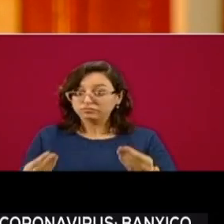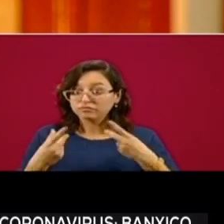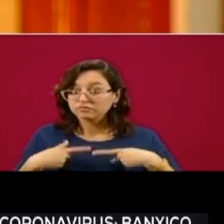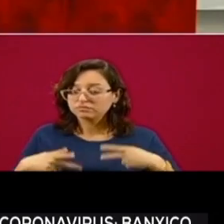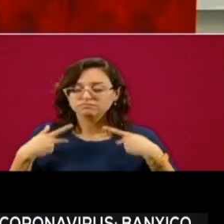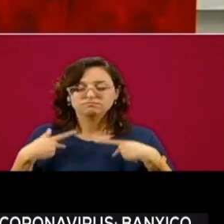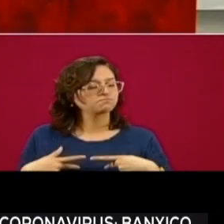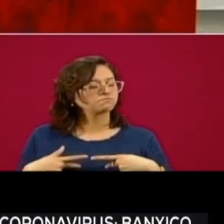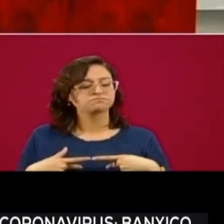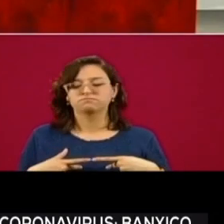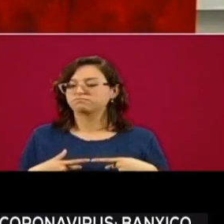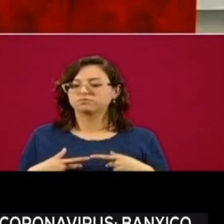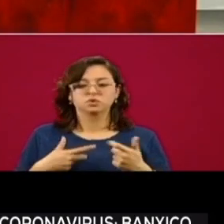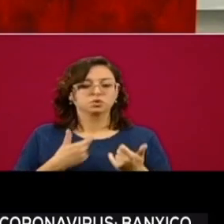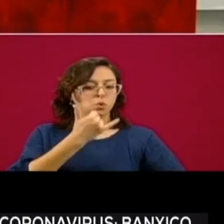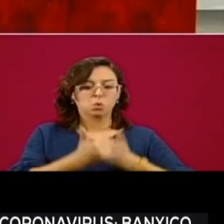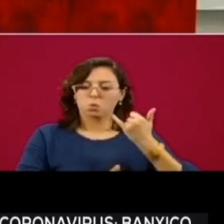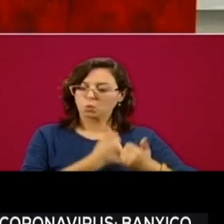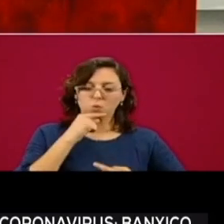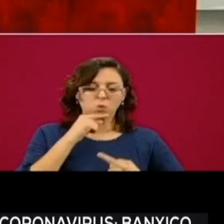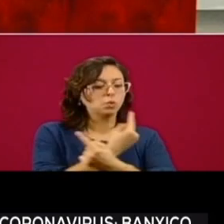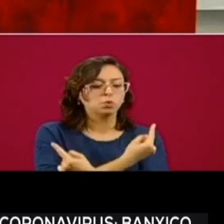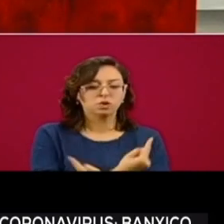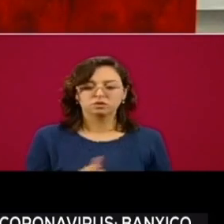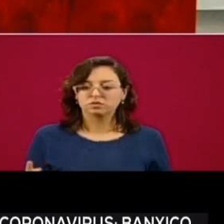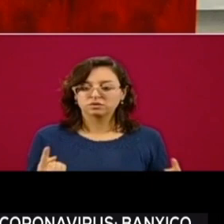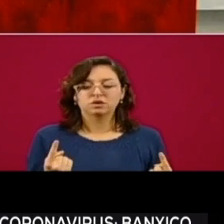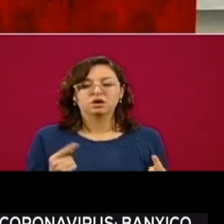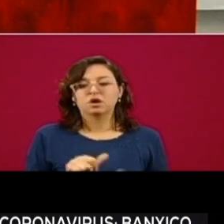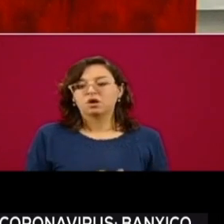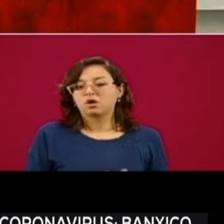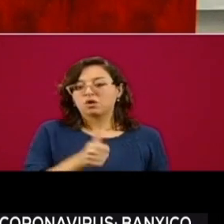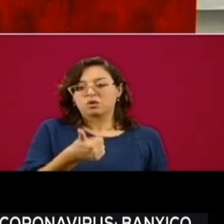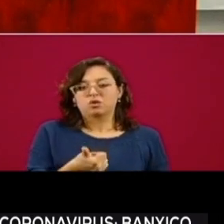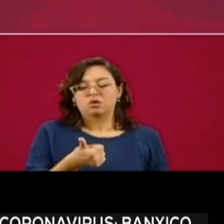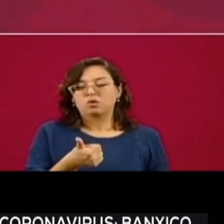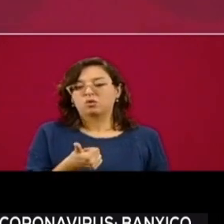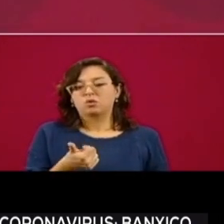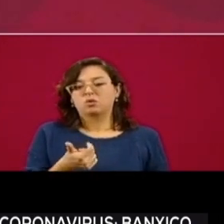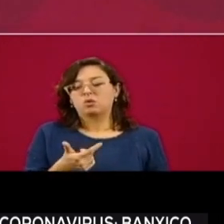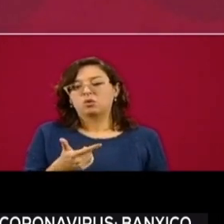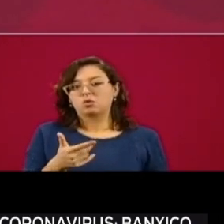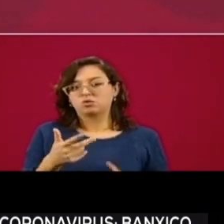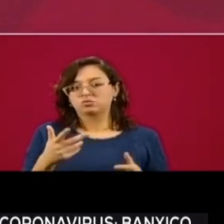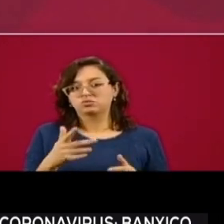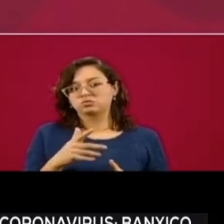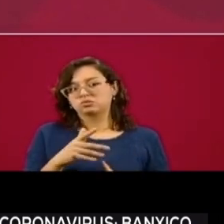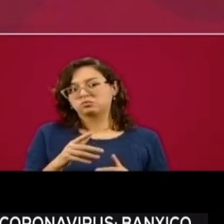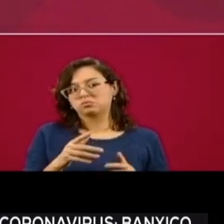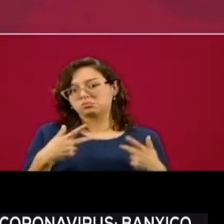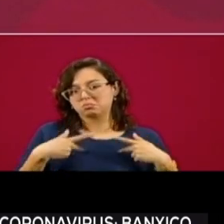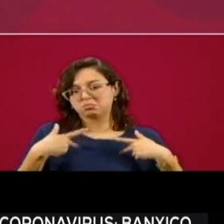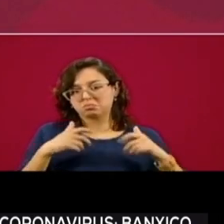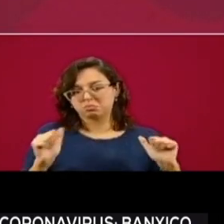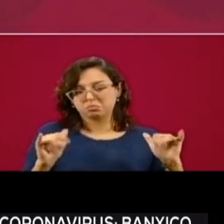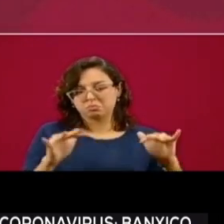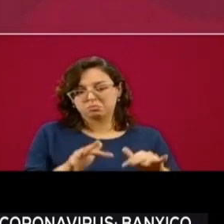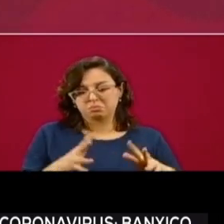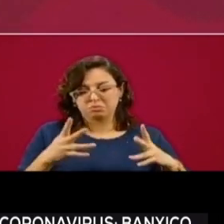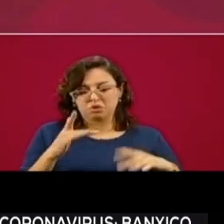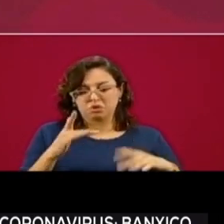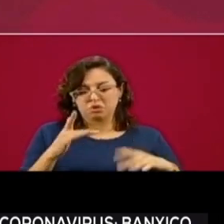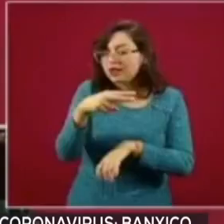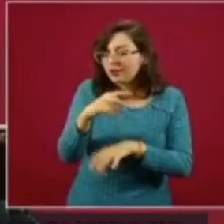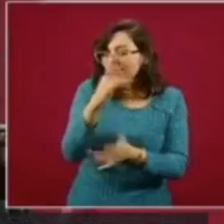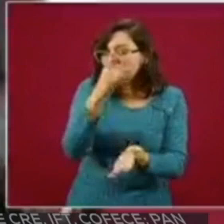y por qué también hay otro pico máximo general en el país a mediados del mes de julio. Y así fue lo que dijo.